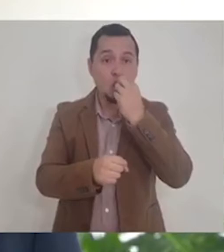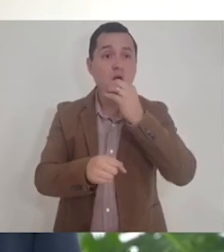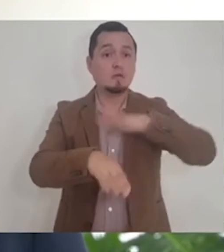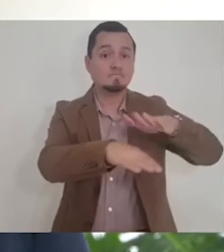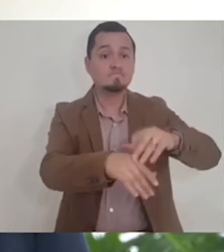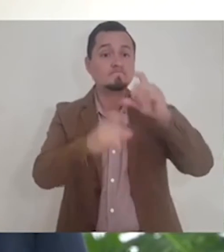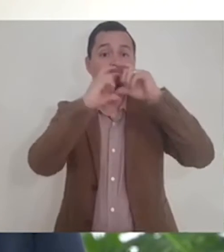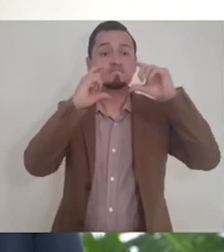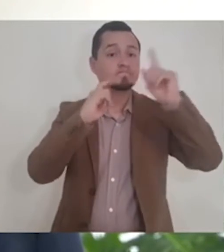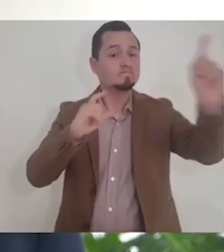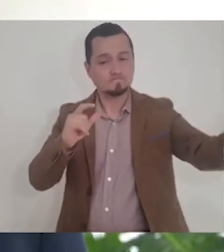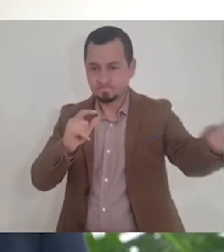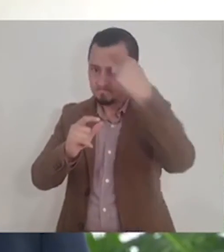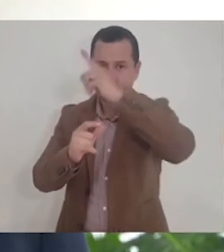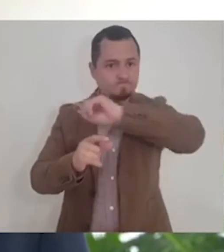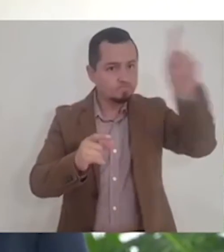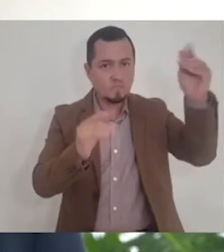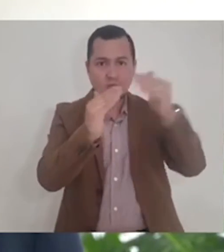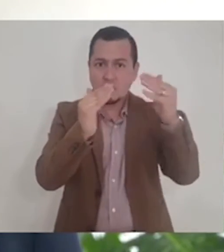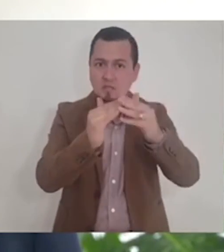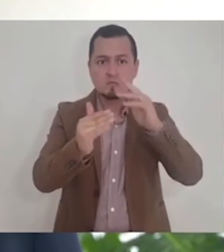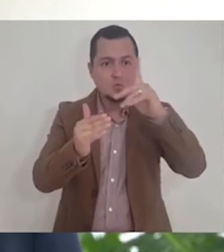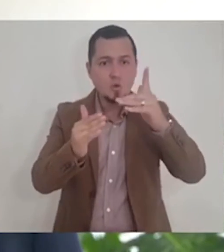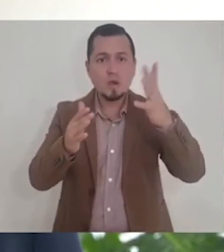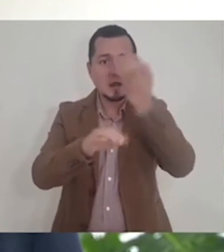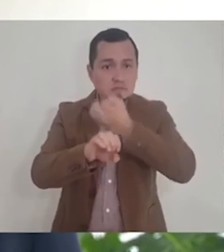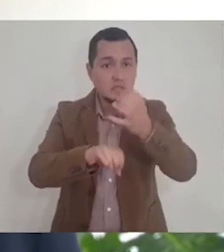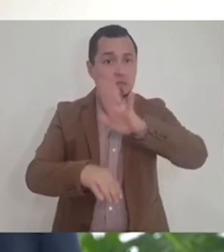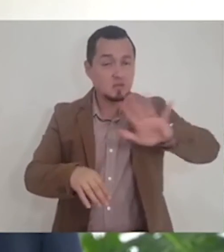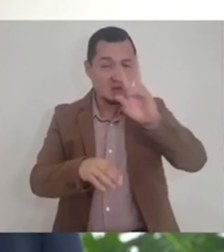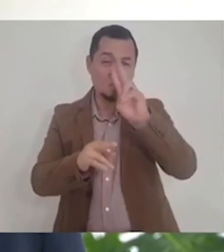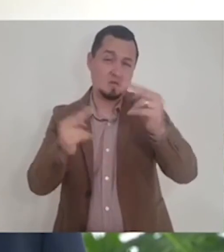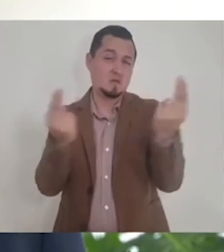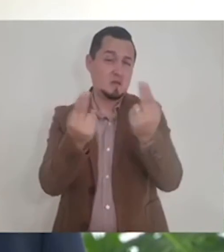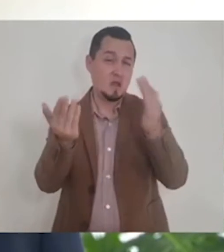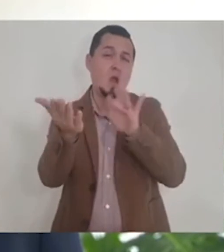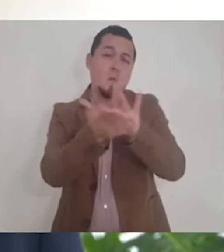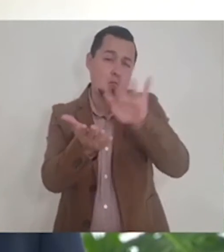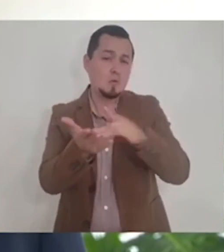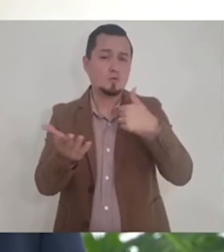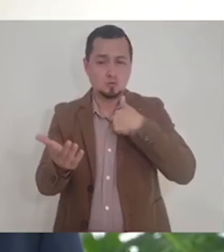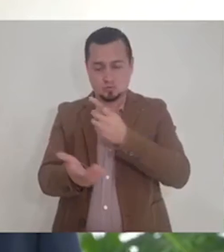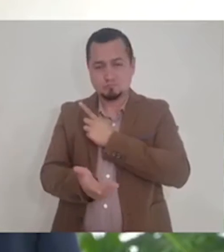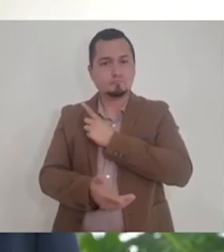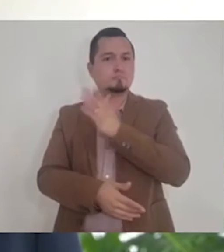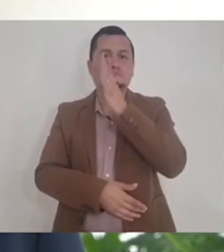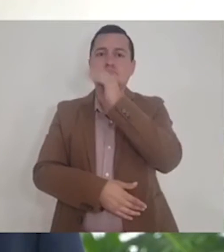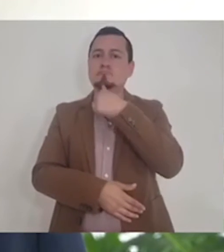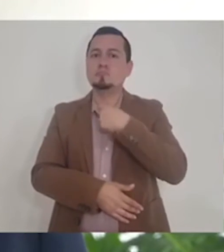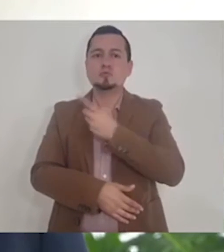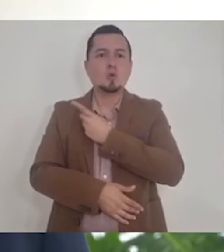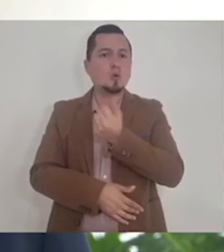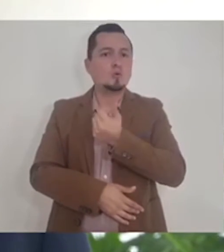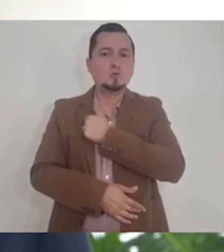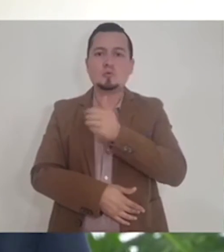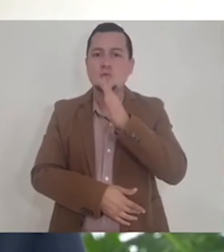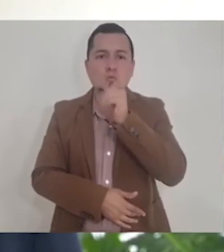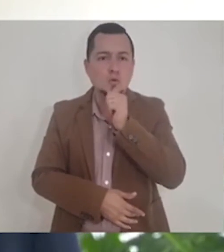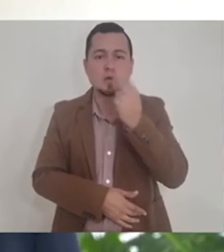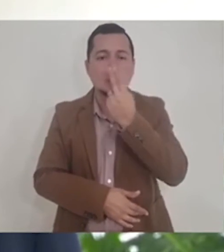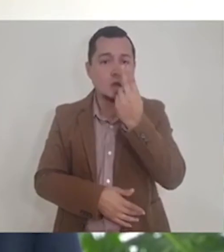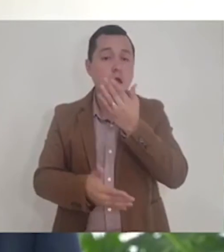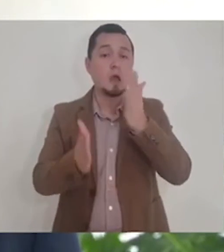Sin su apoyo, la estrategia que hemos construido no puede funcionar. Las reglas son para cumplirse y confío en que las autoridades